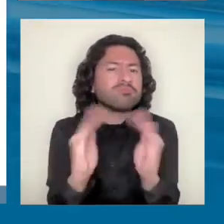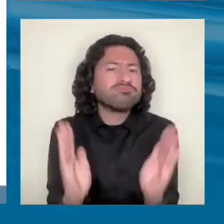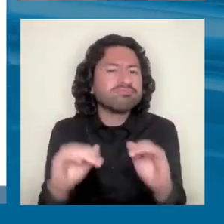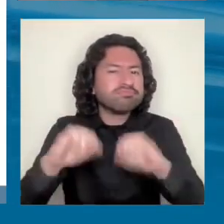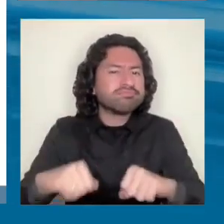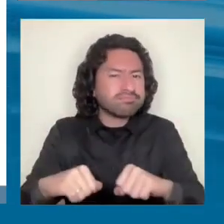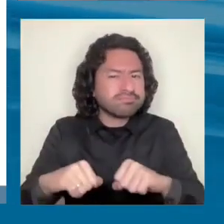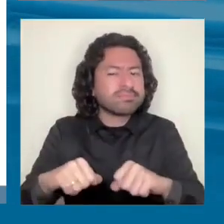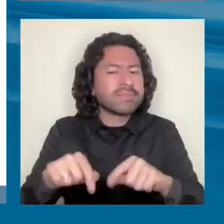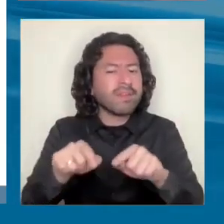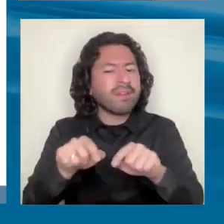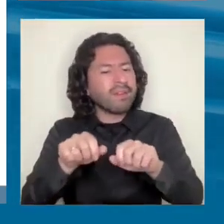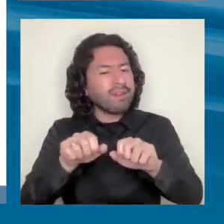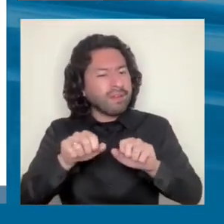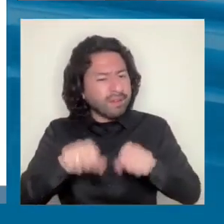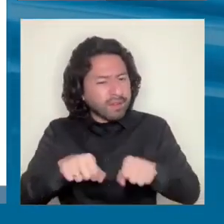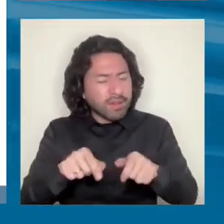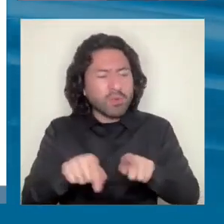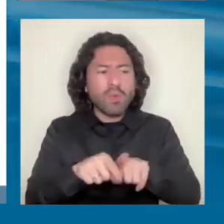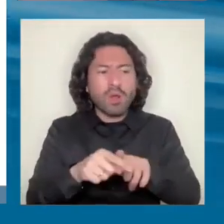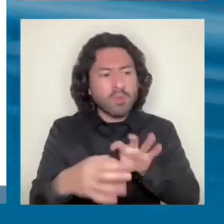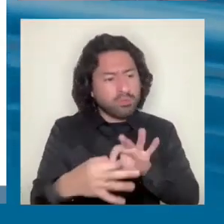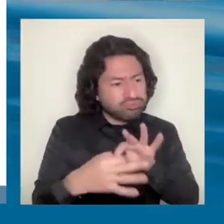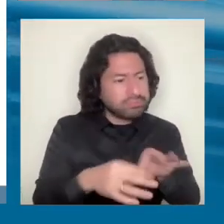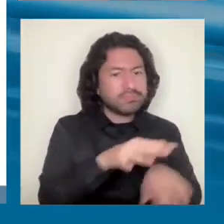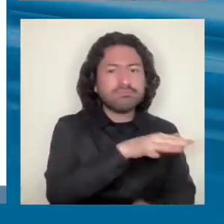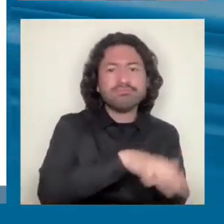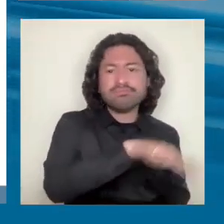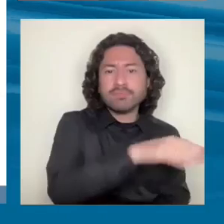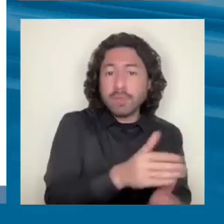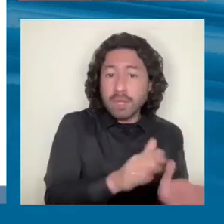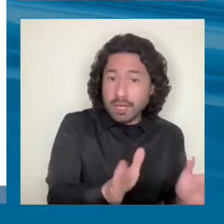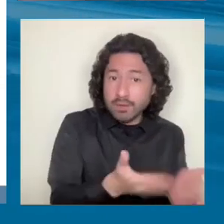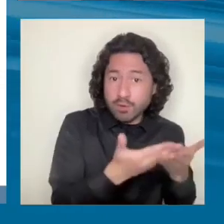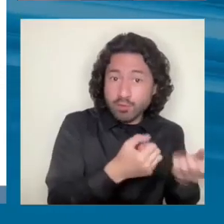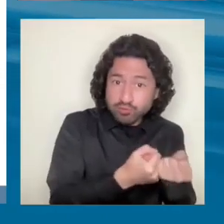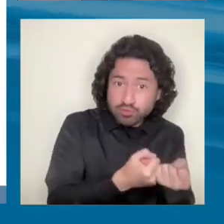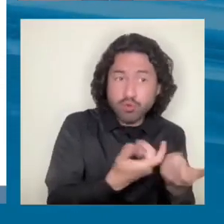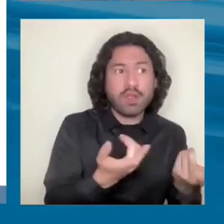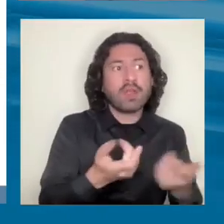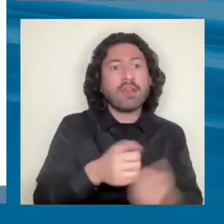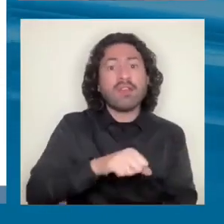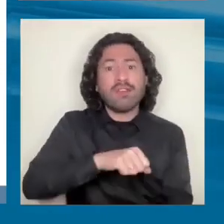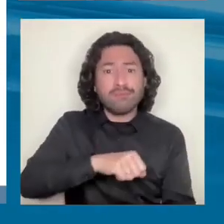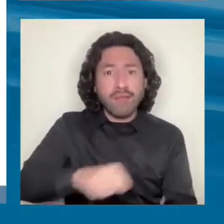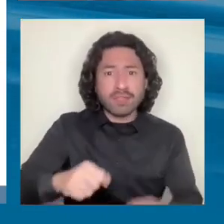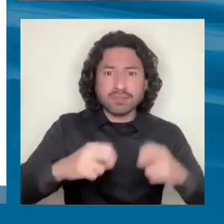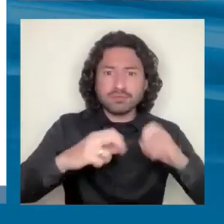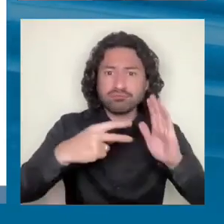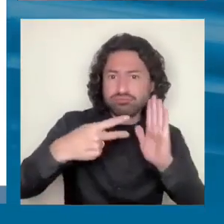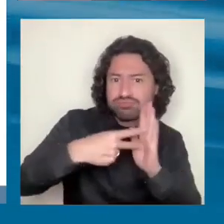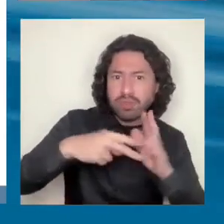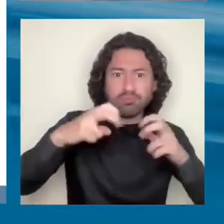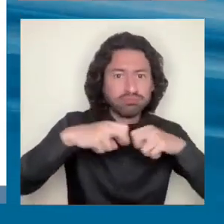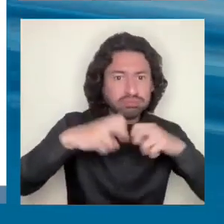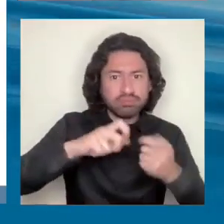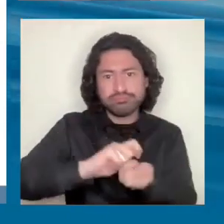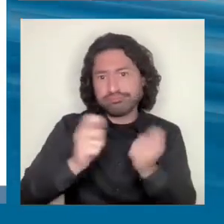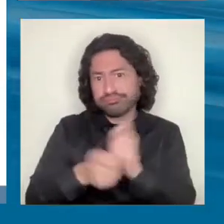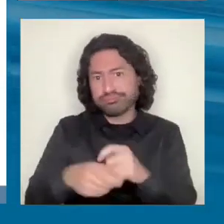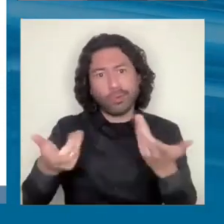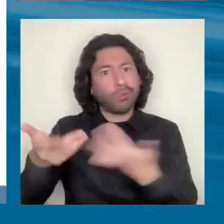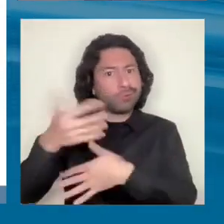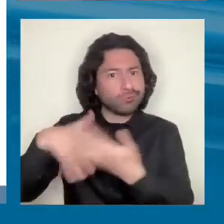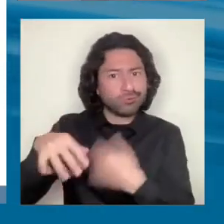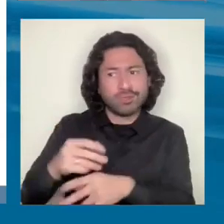para poder tener un portafolio de sectores impulsores, para poder acelerar la transición energética, para poder construir la sociedad del cuidado, etcétera,